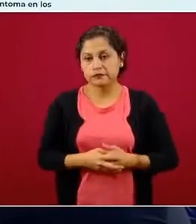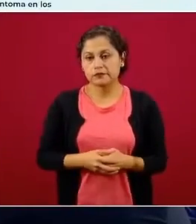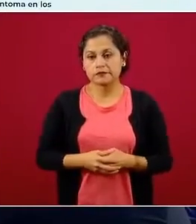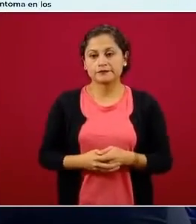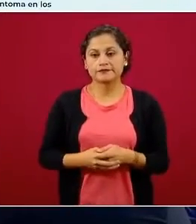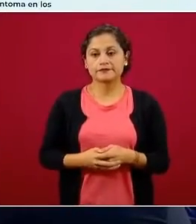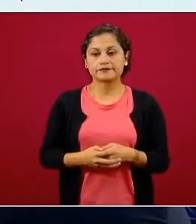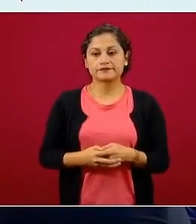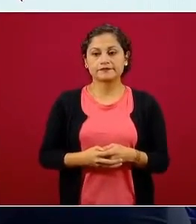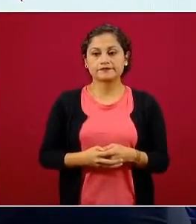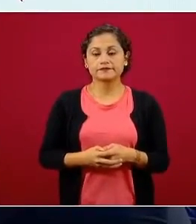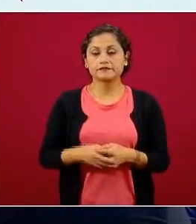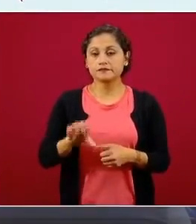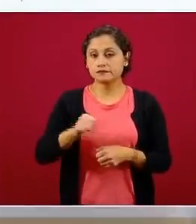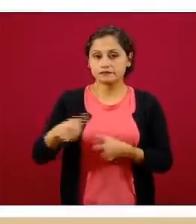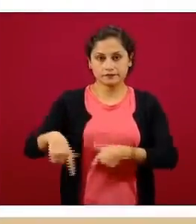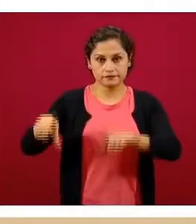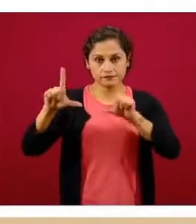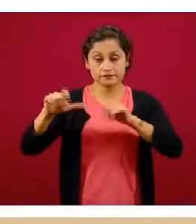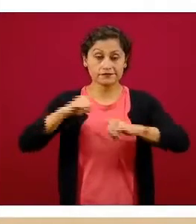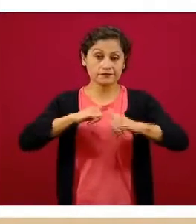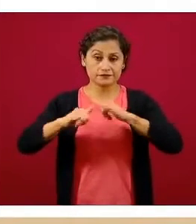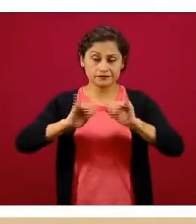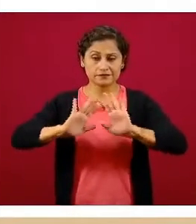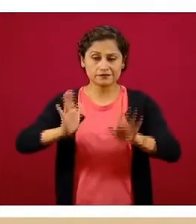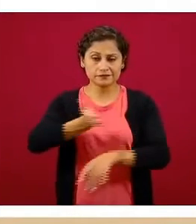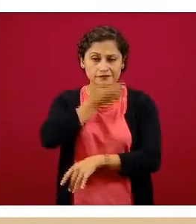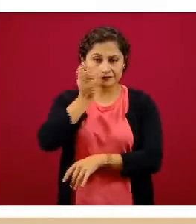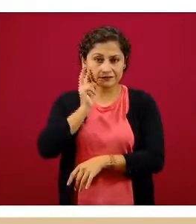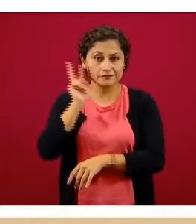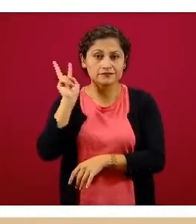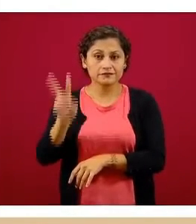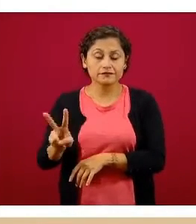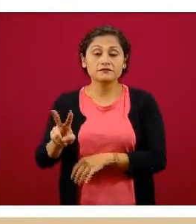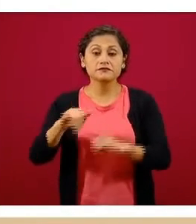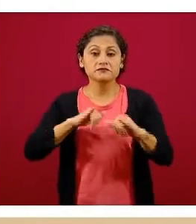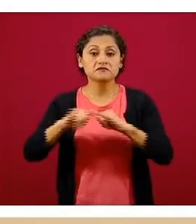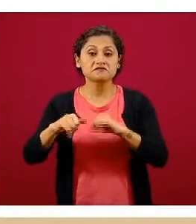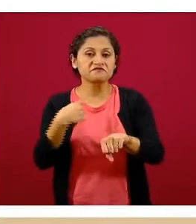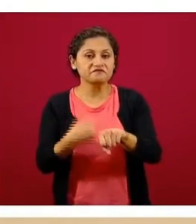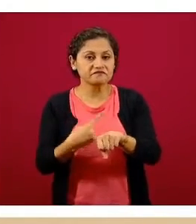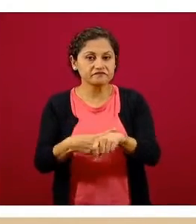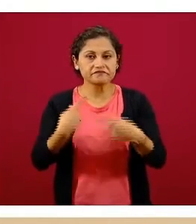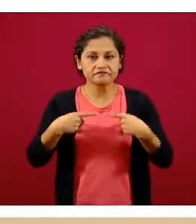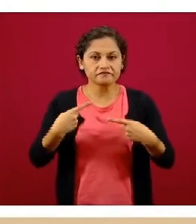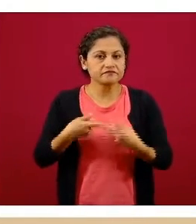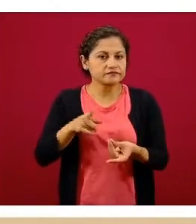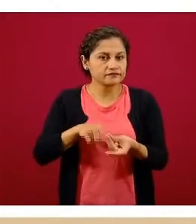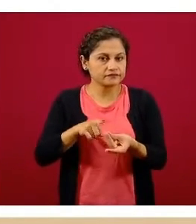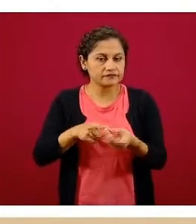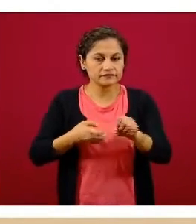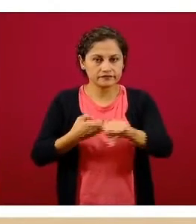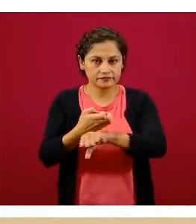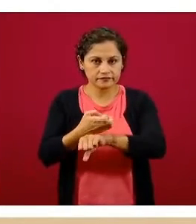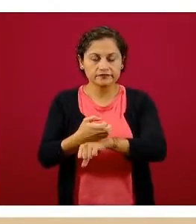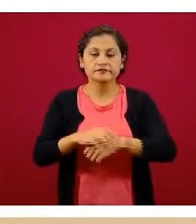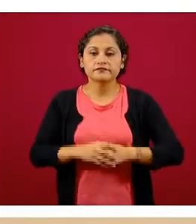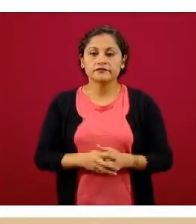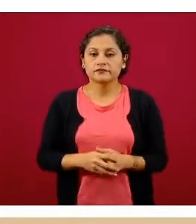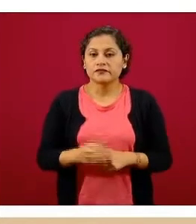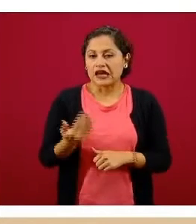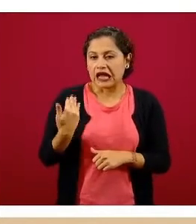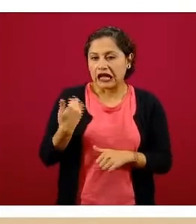diapositiva, que es nuestro mapa acostumbrado ya de distribución de carga de enfermedad acumulada. Hace poco hicimos una